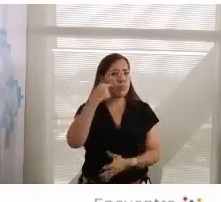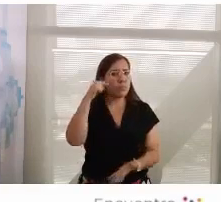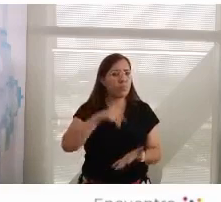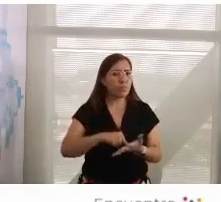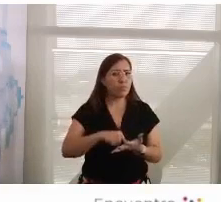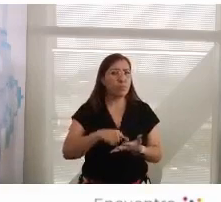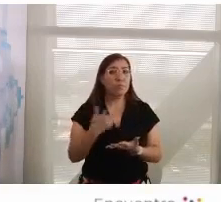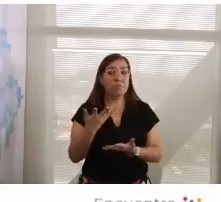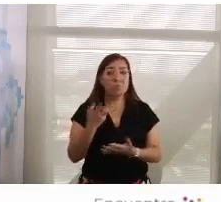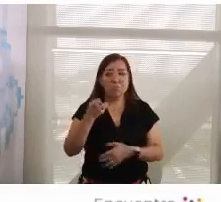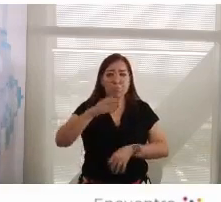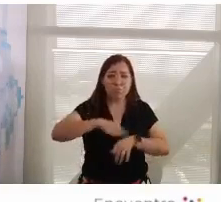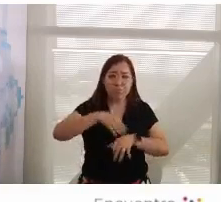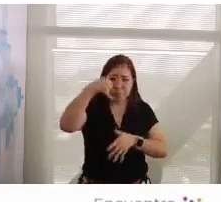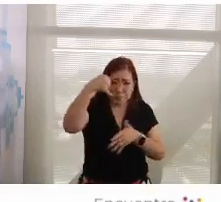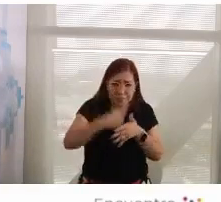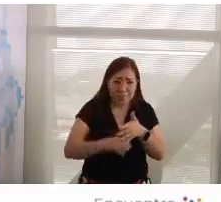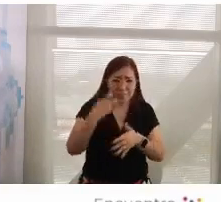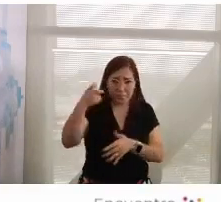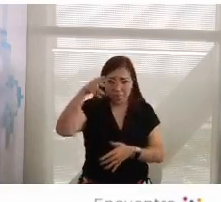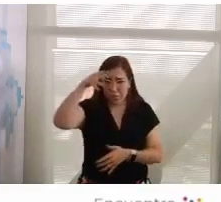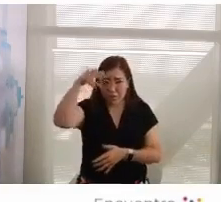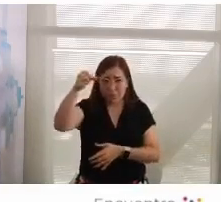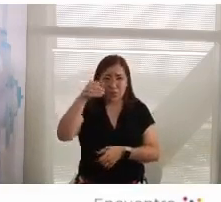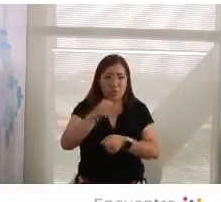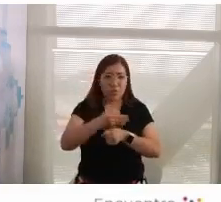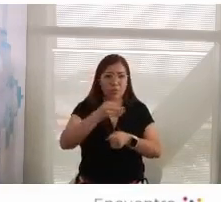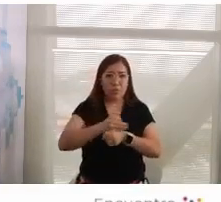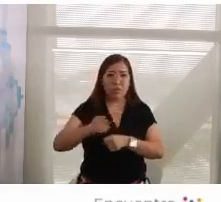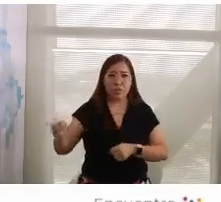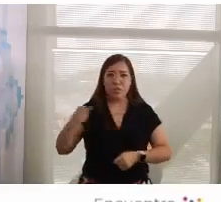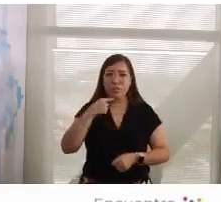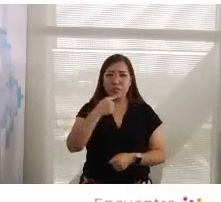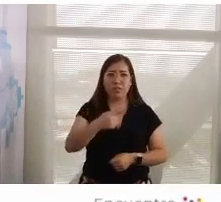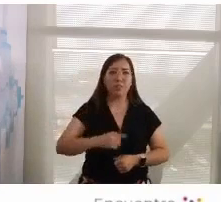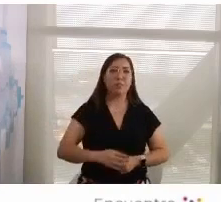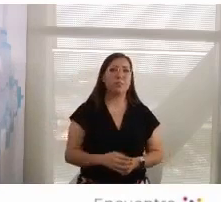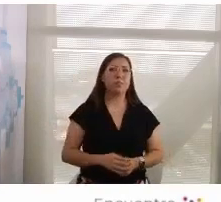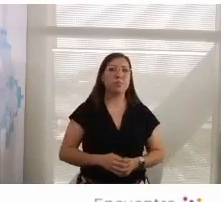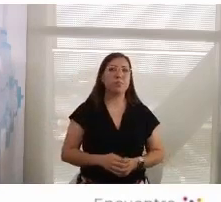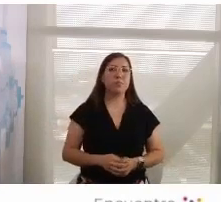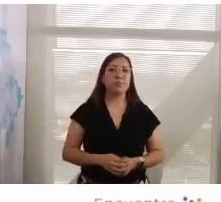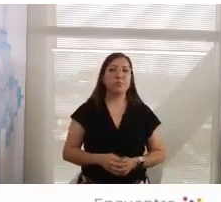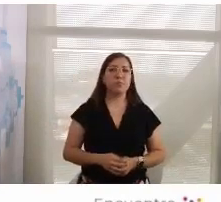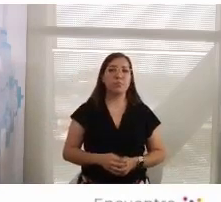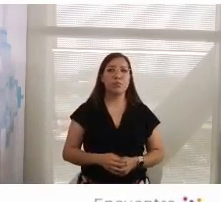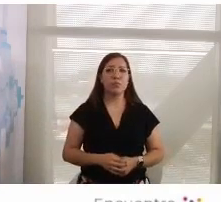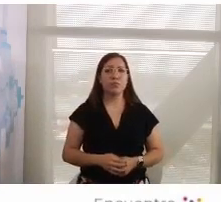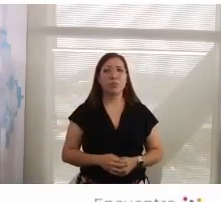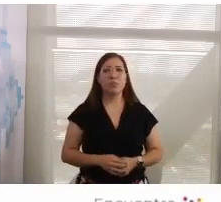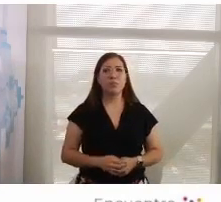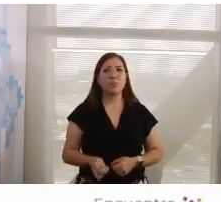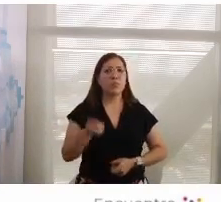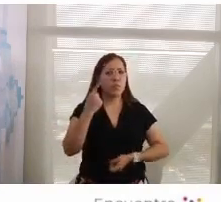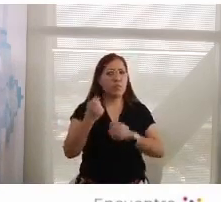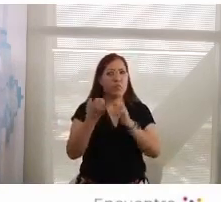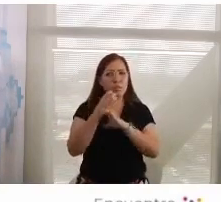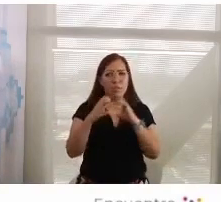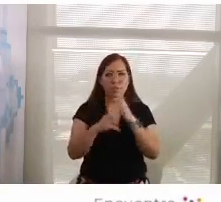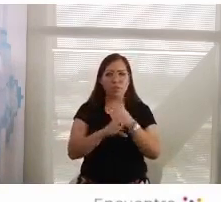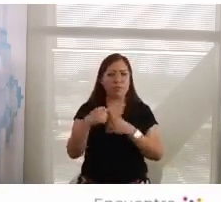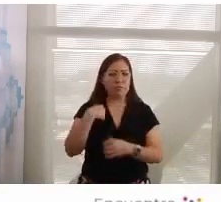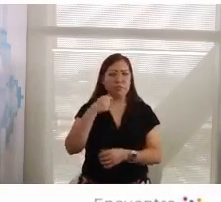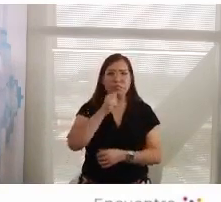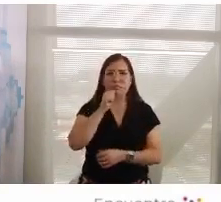proporia aprofundizar este tema que tú lo propones sobre los populismos. De una parte, porque no estoy seguro que este explica